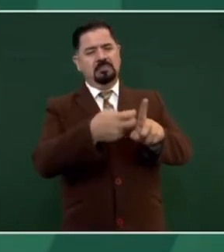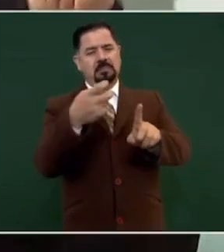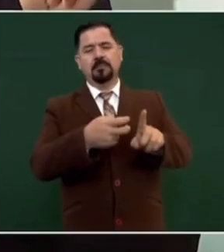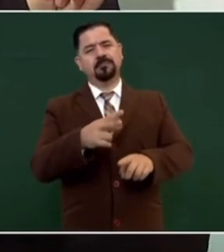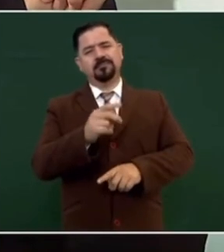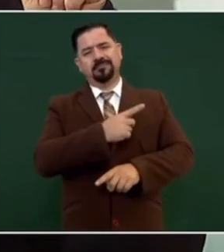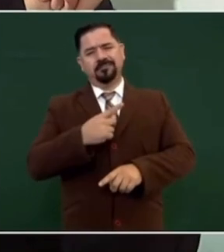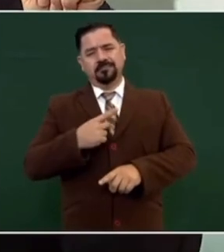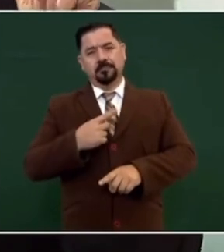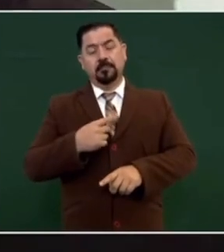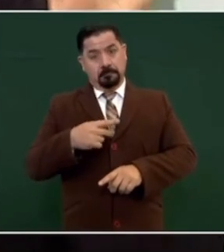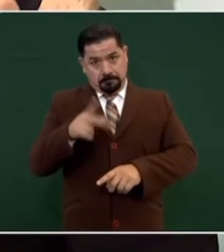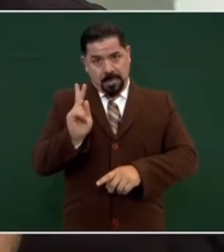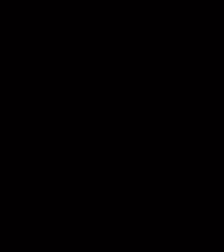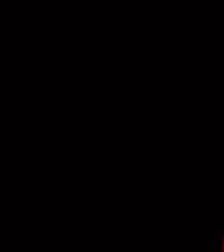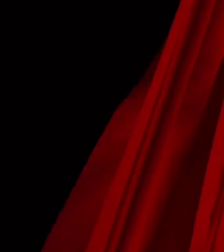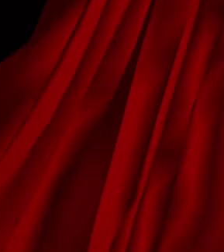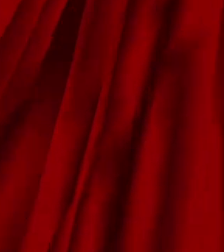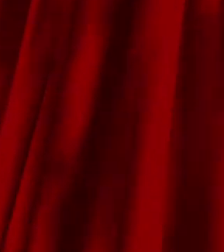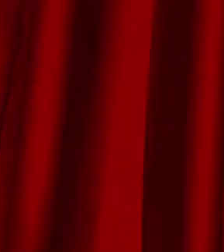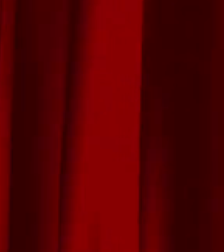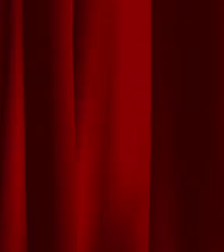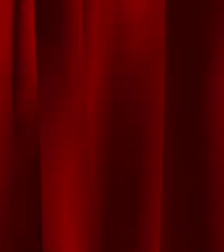limitar la libertad de expresión.